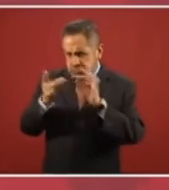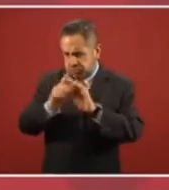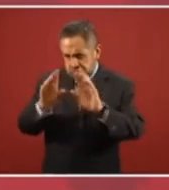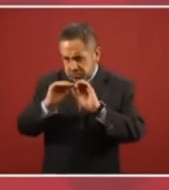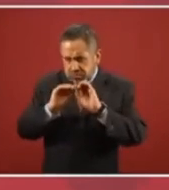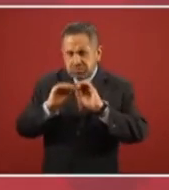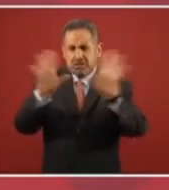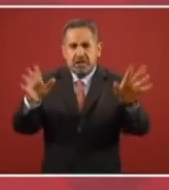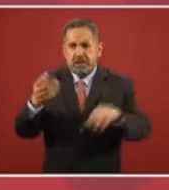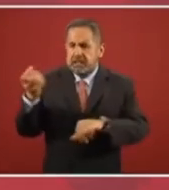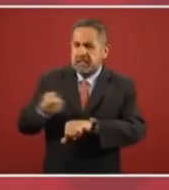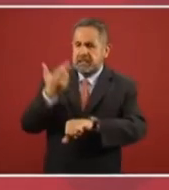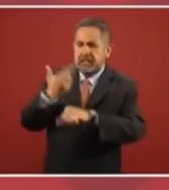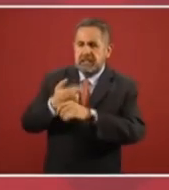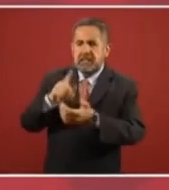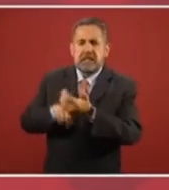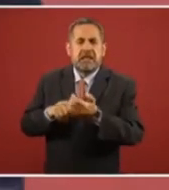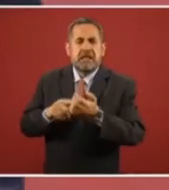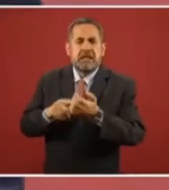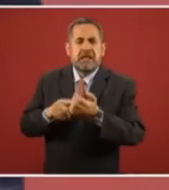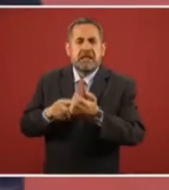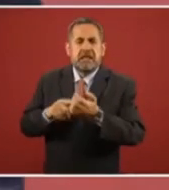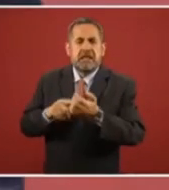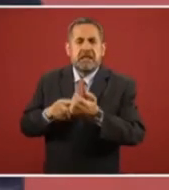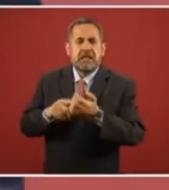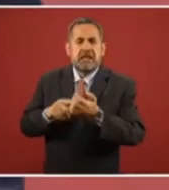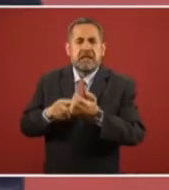la Secretaría de Relaciones Exteriores